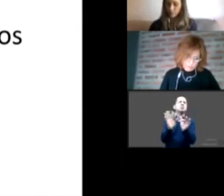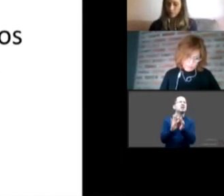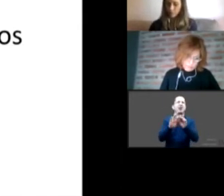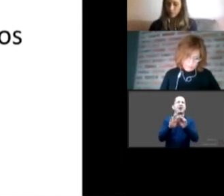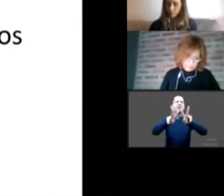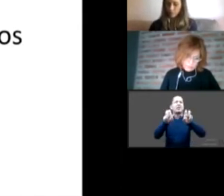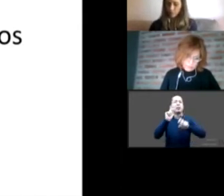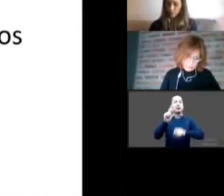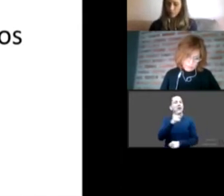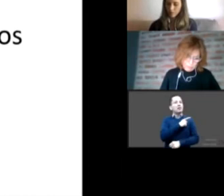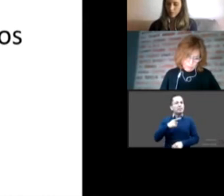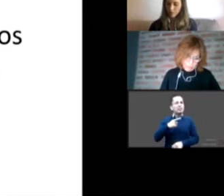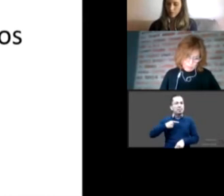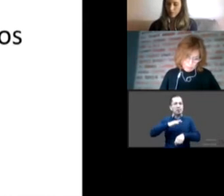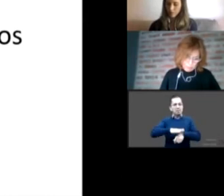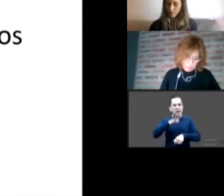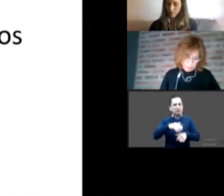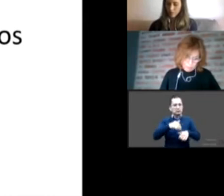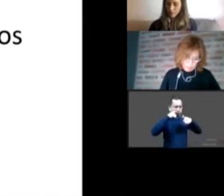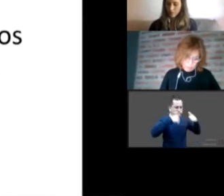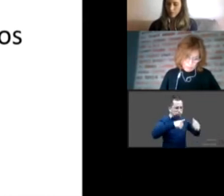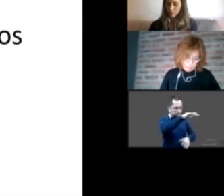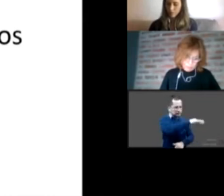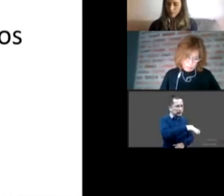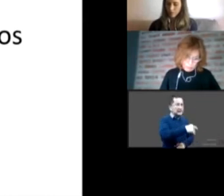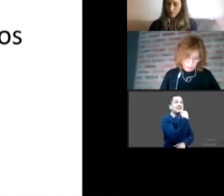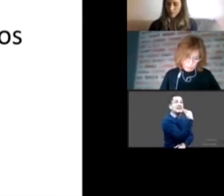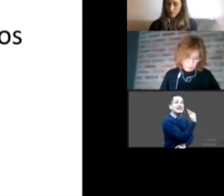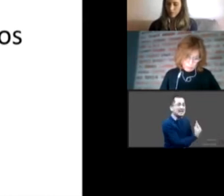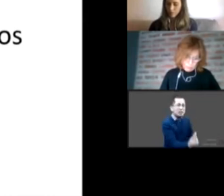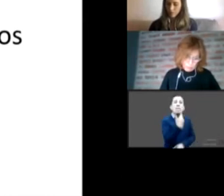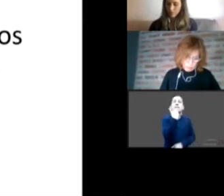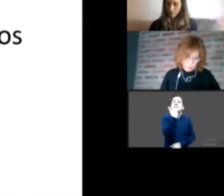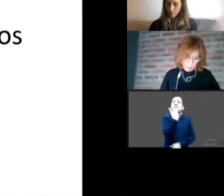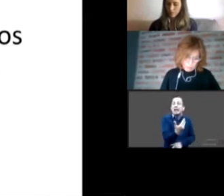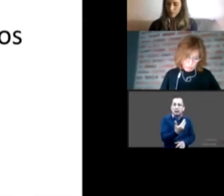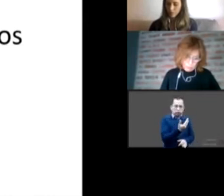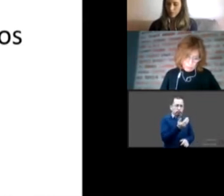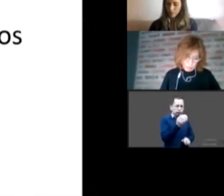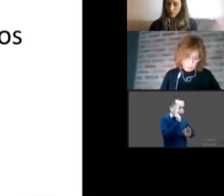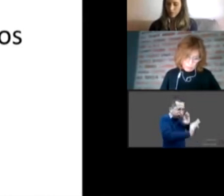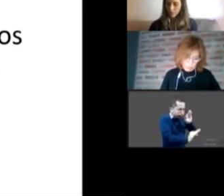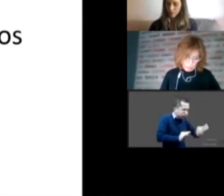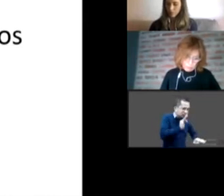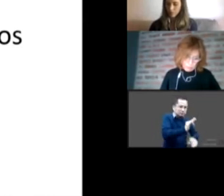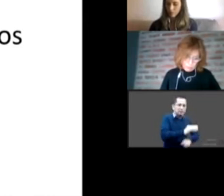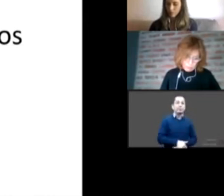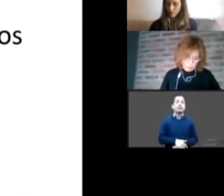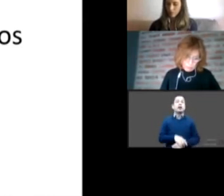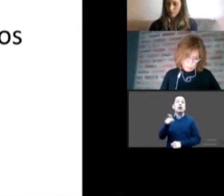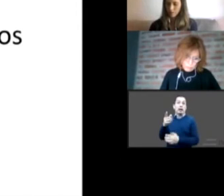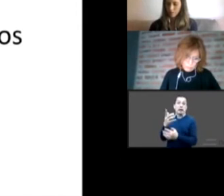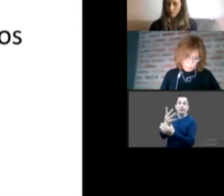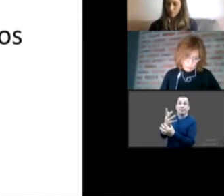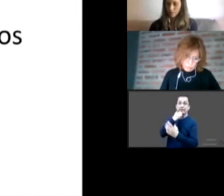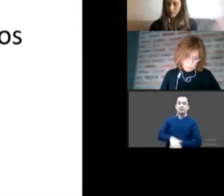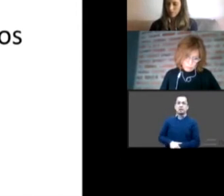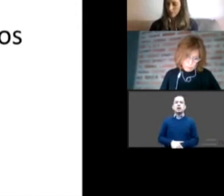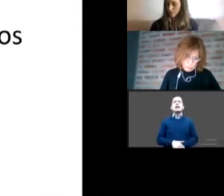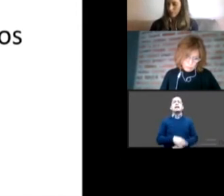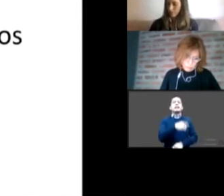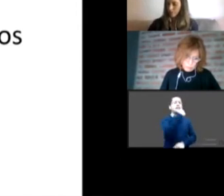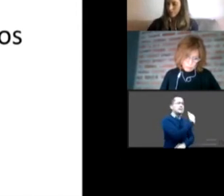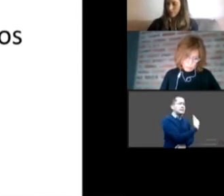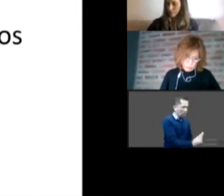y plantea, los buenos tratos infantiles, así como los malos tratos, son una producción